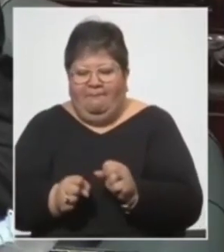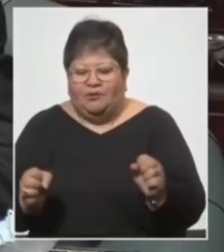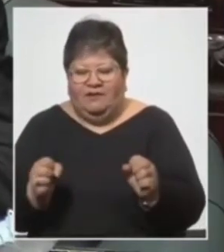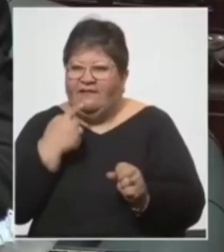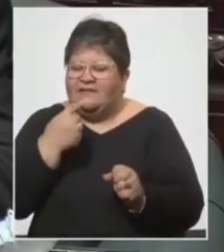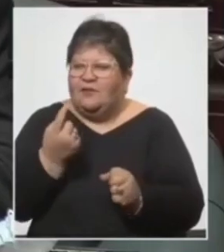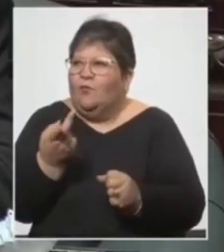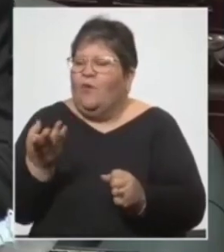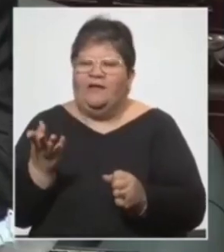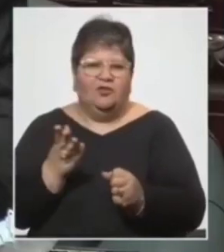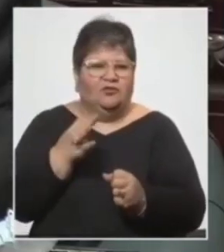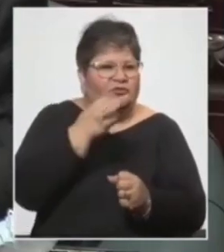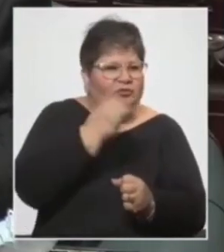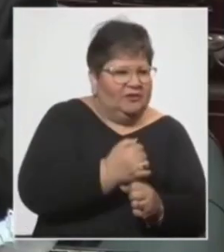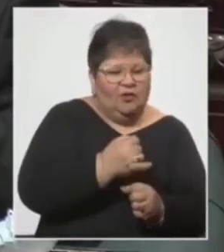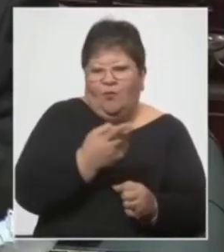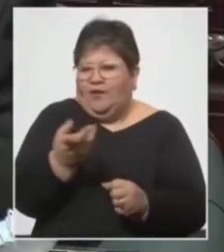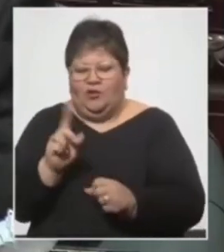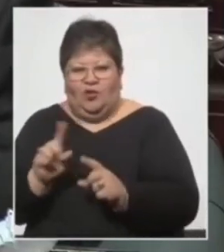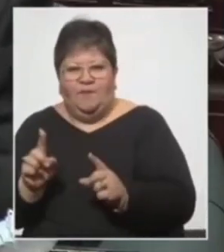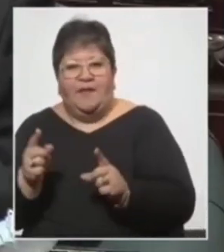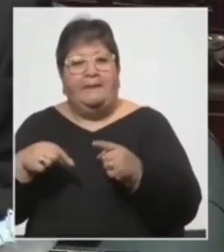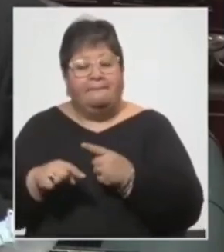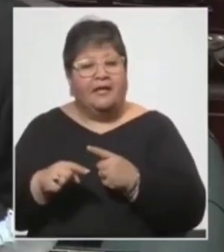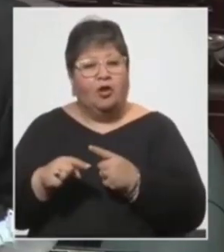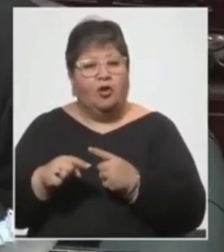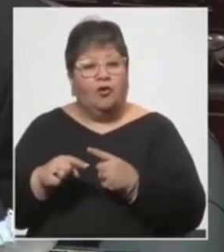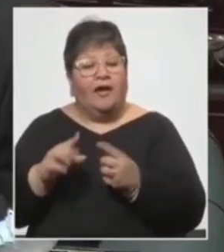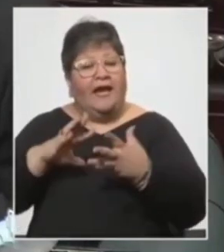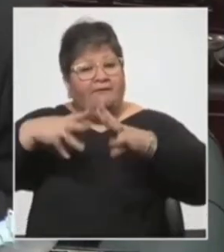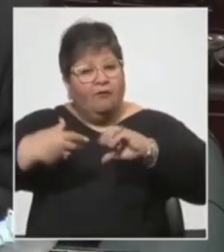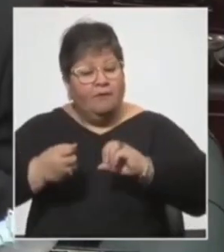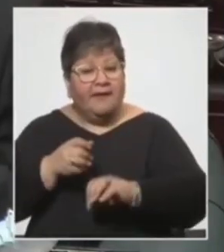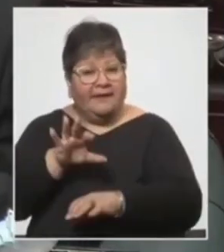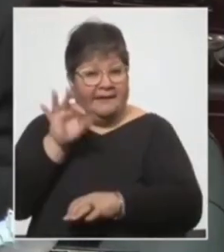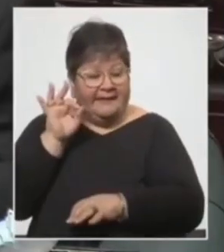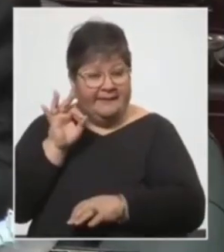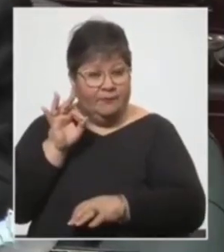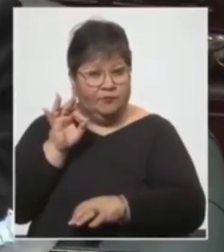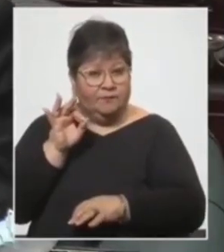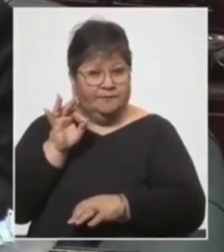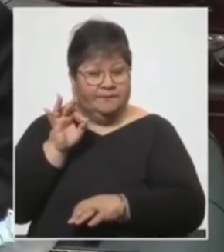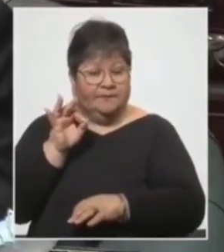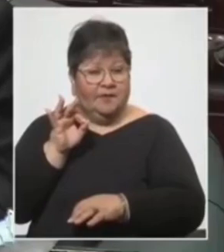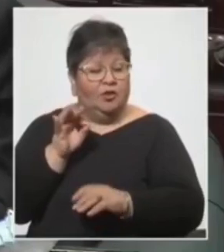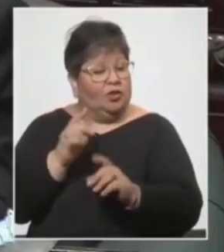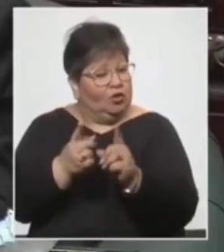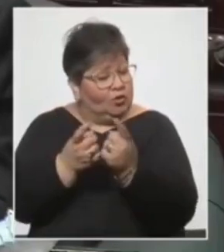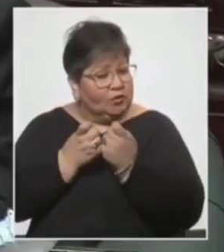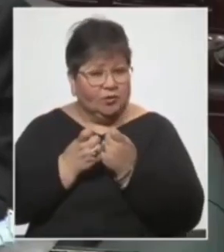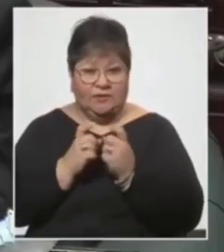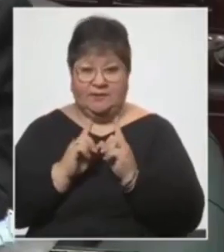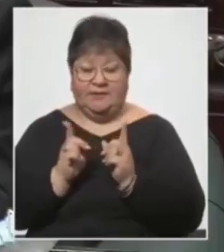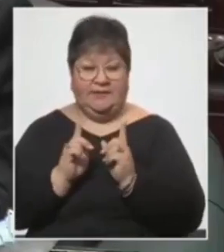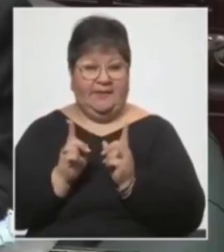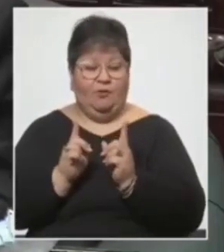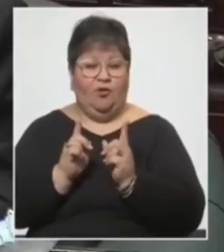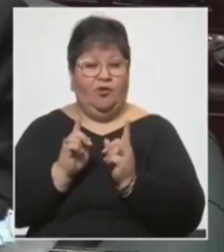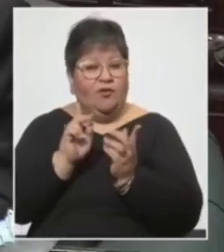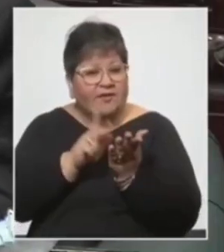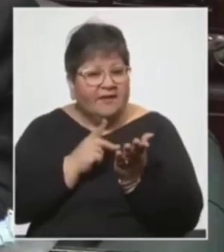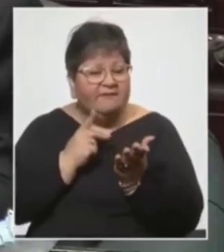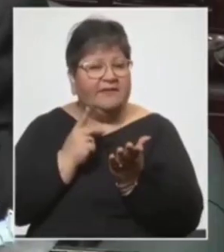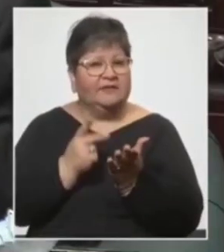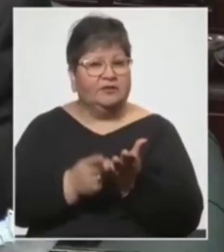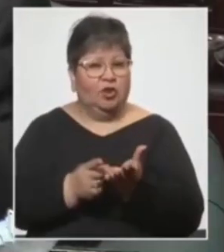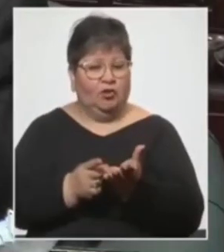diferencia que nosotros, en la vía que nosotros elegimos, no nos es imprescindible definir eso